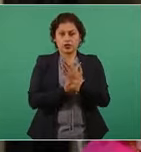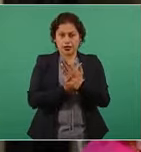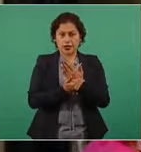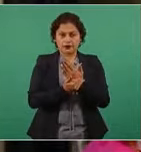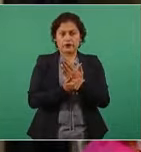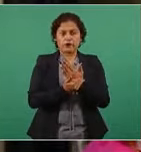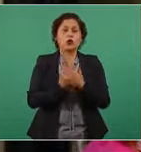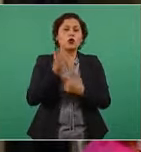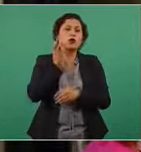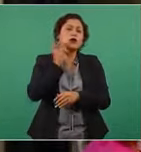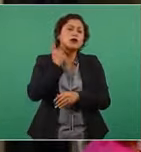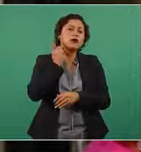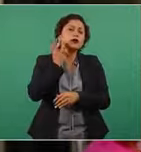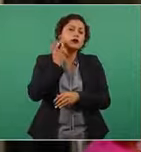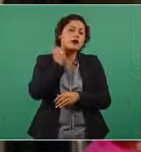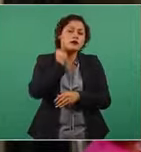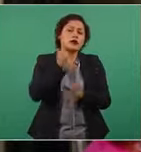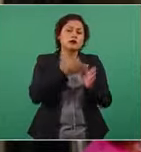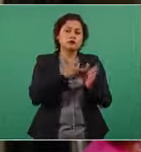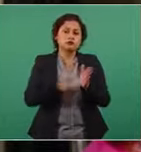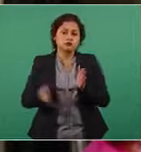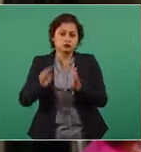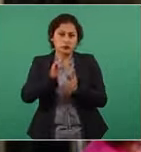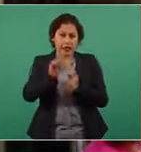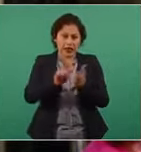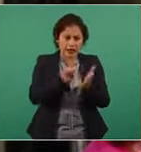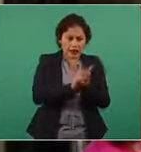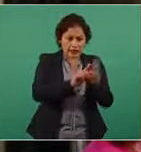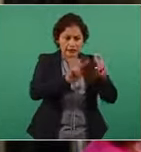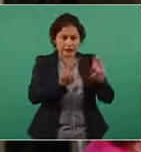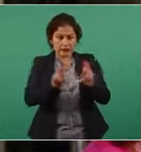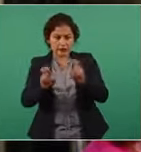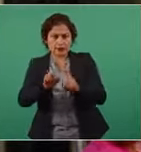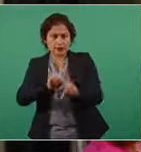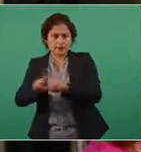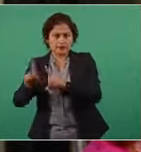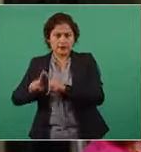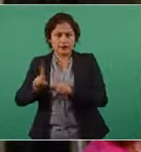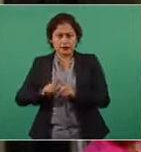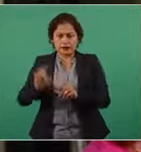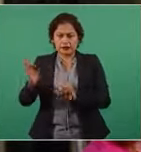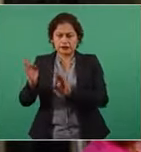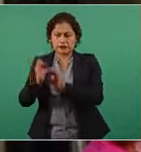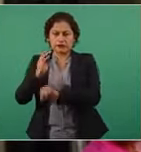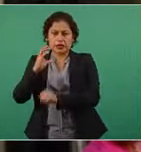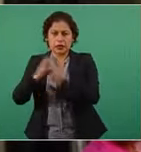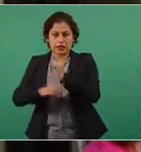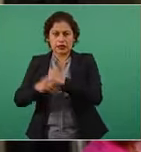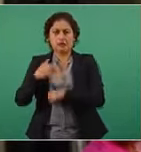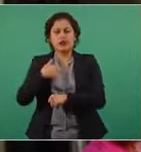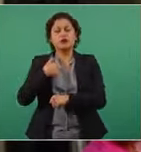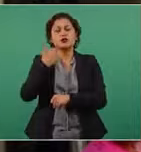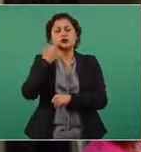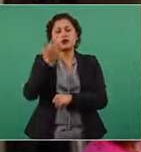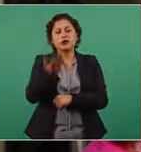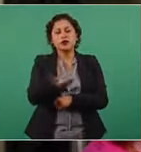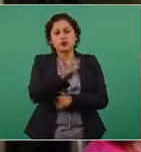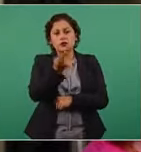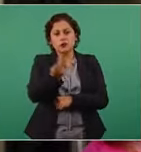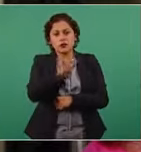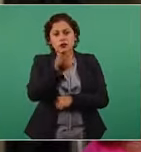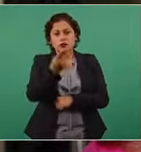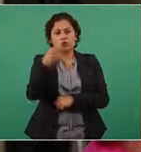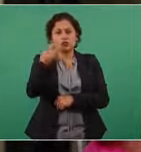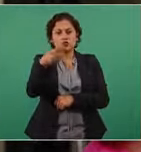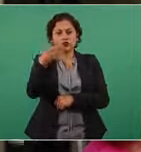me gustaría conocer si se tiene previsto una vez pasadas las elecciones, cuál sería la agenda legislativa que impulsaría